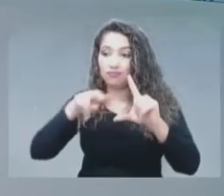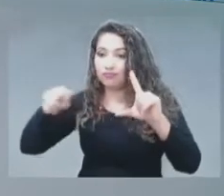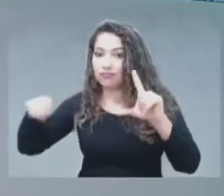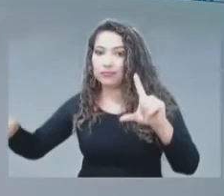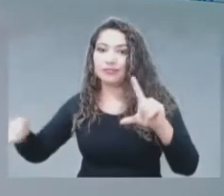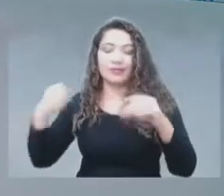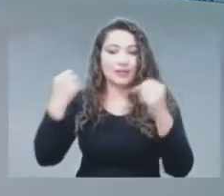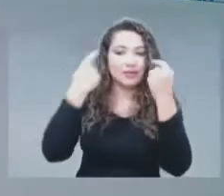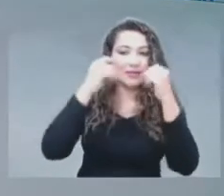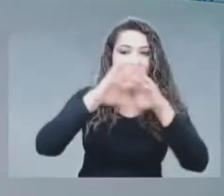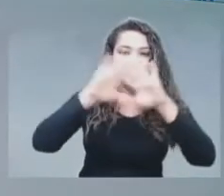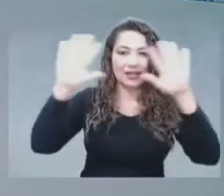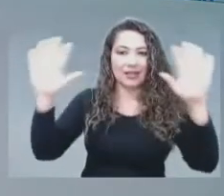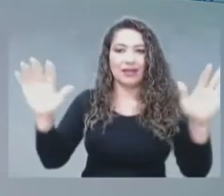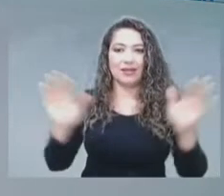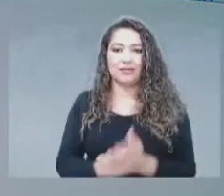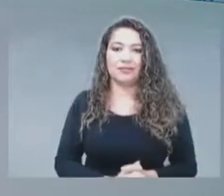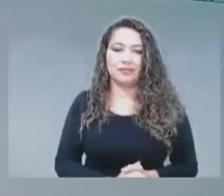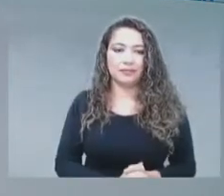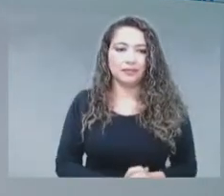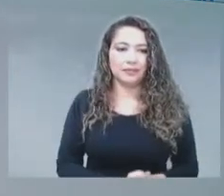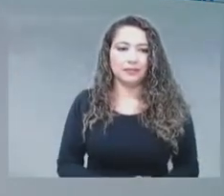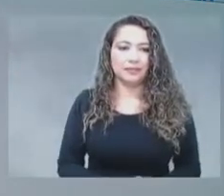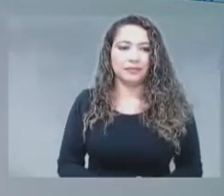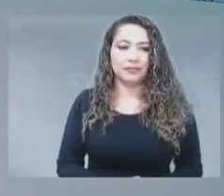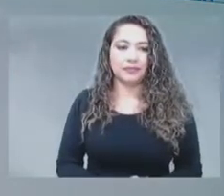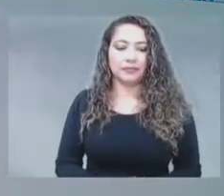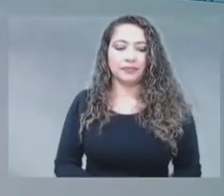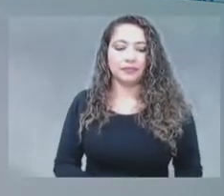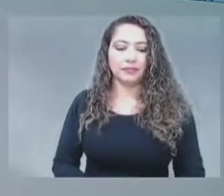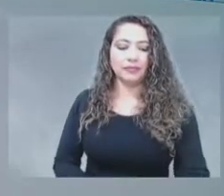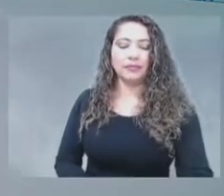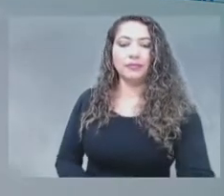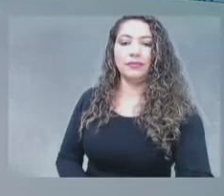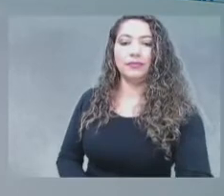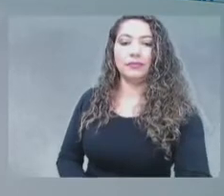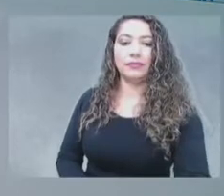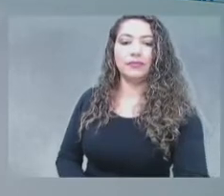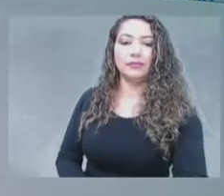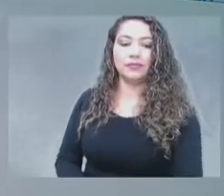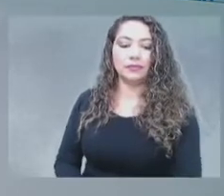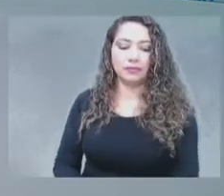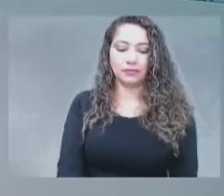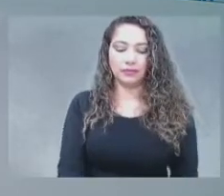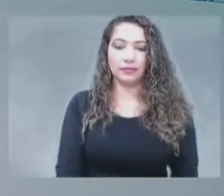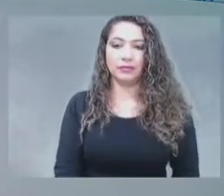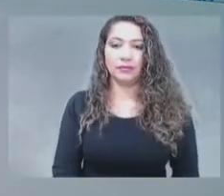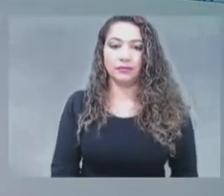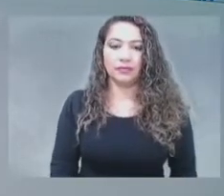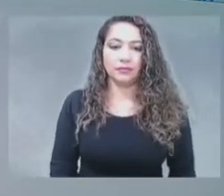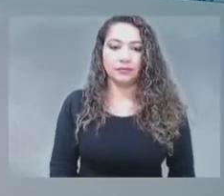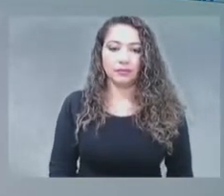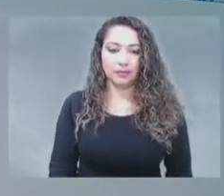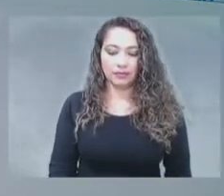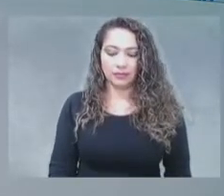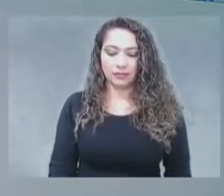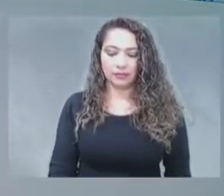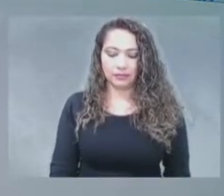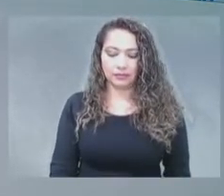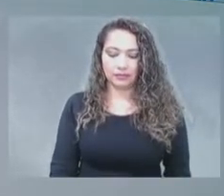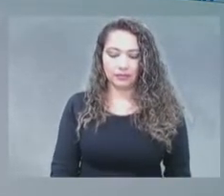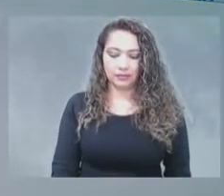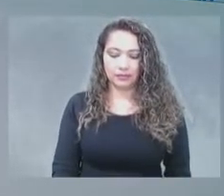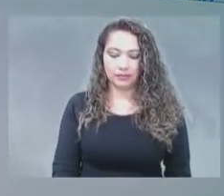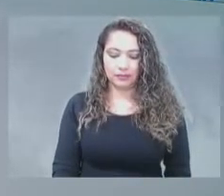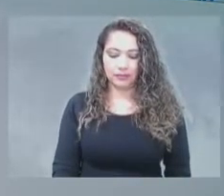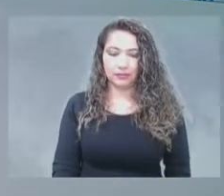futuro. Ahora bien, parte de este trabajo, pues yo quería mostrarles un poco cómo